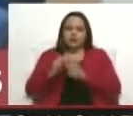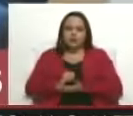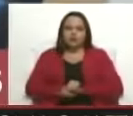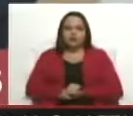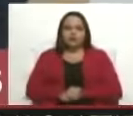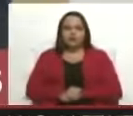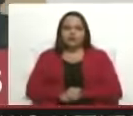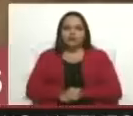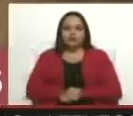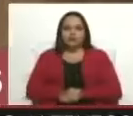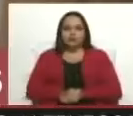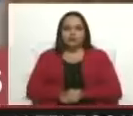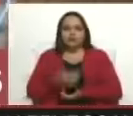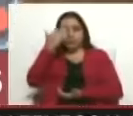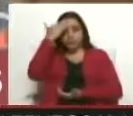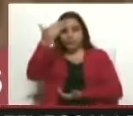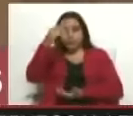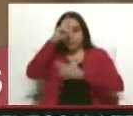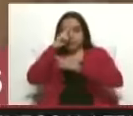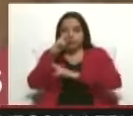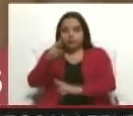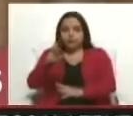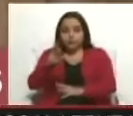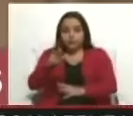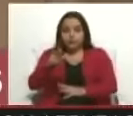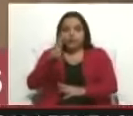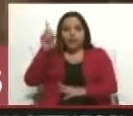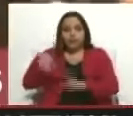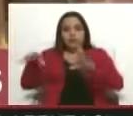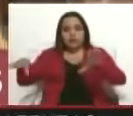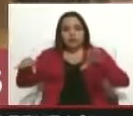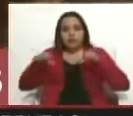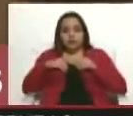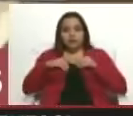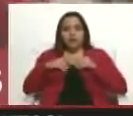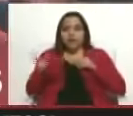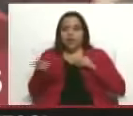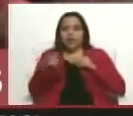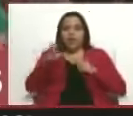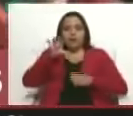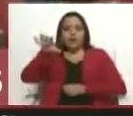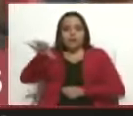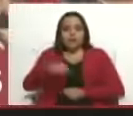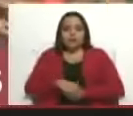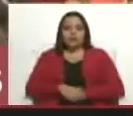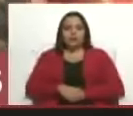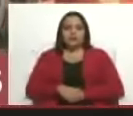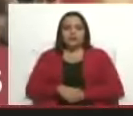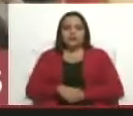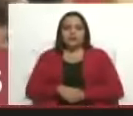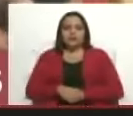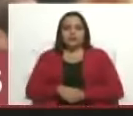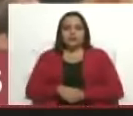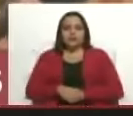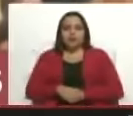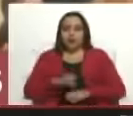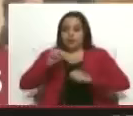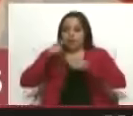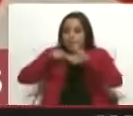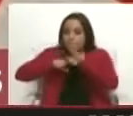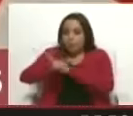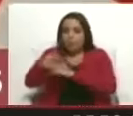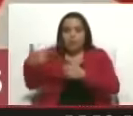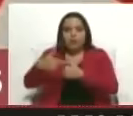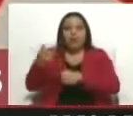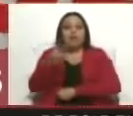saludo de respeto, ¿no? De respeto, de reconocimiento entre ambos países, entre ambas partes. Cuando entraron las autoridades de PDVSA ya estaban